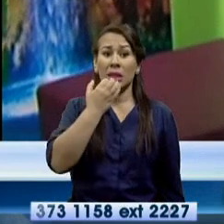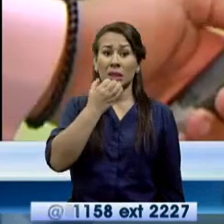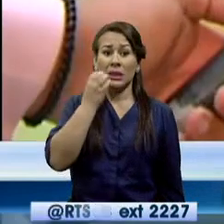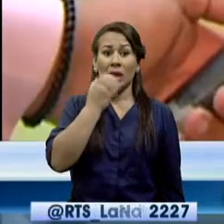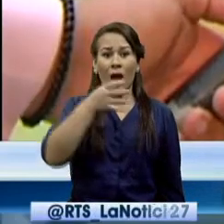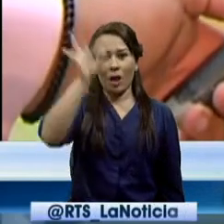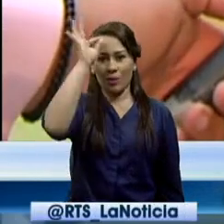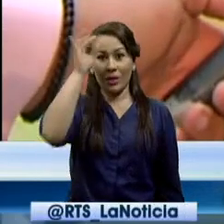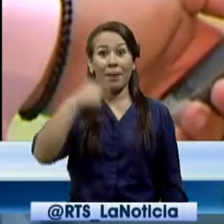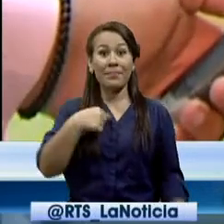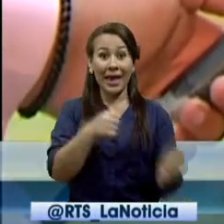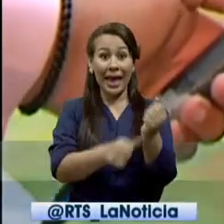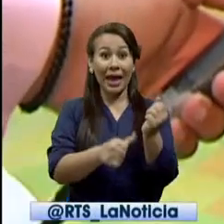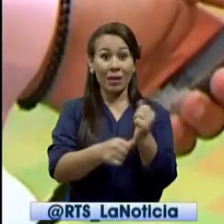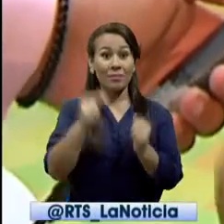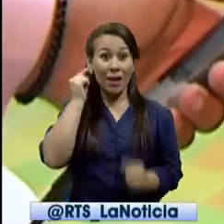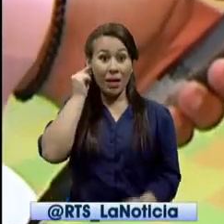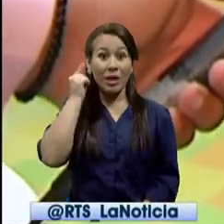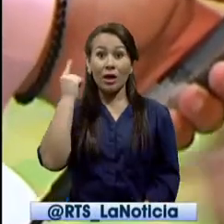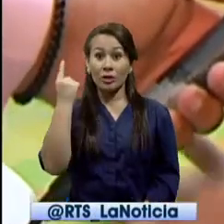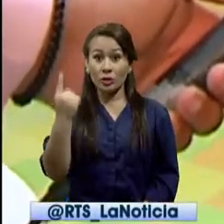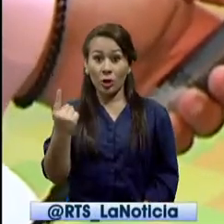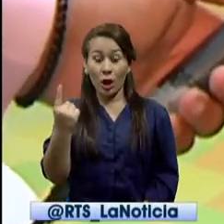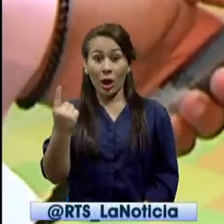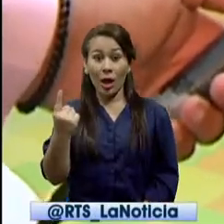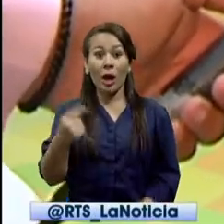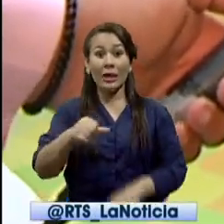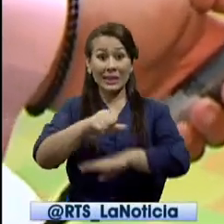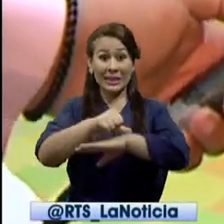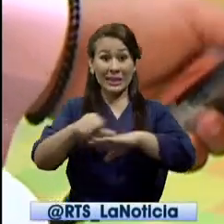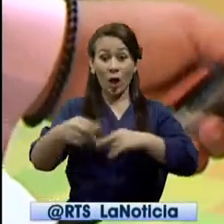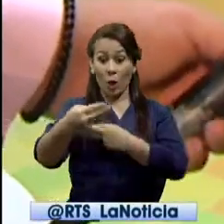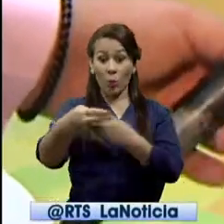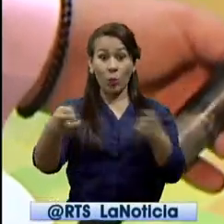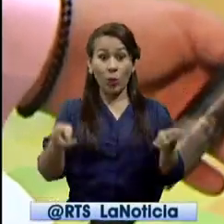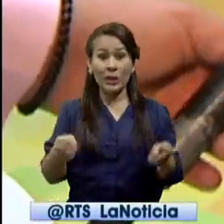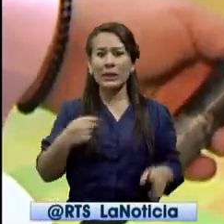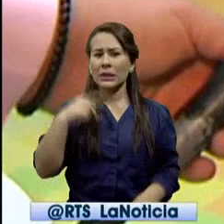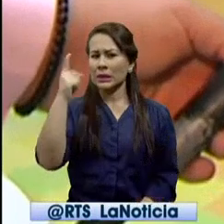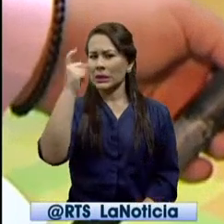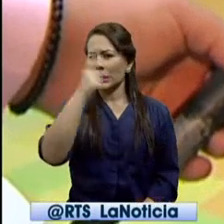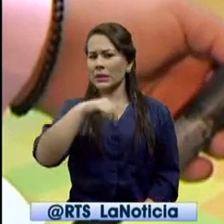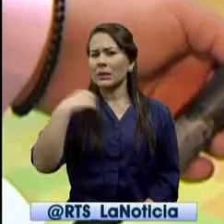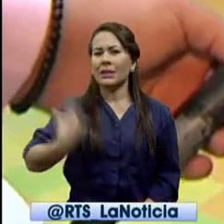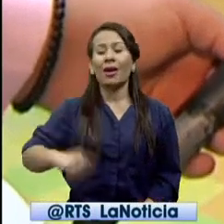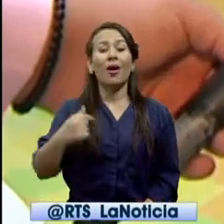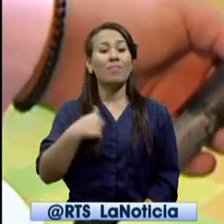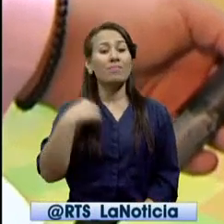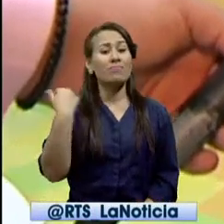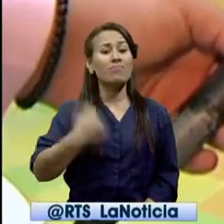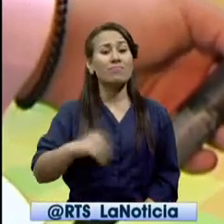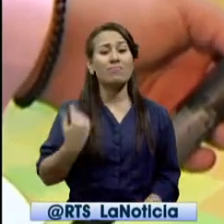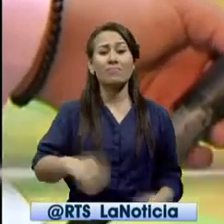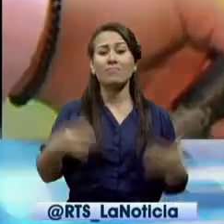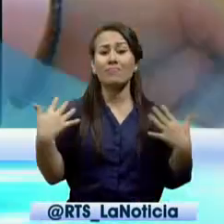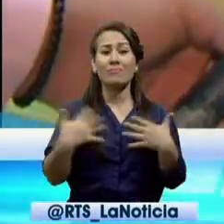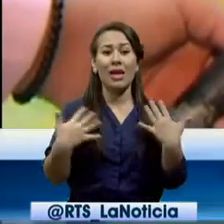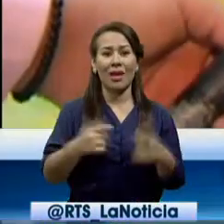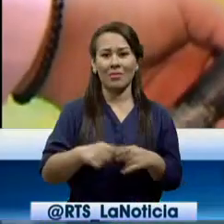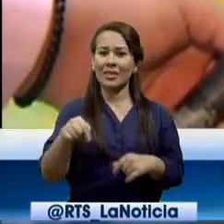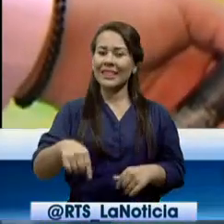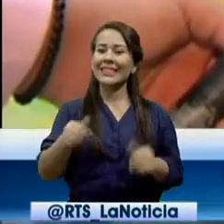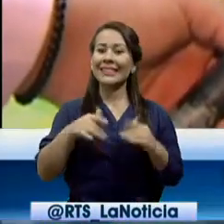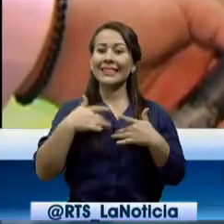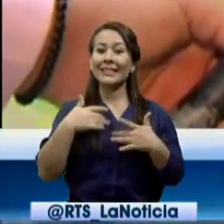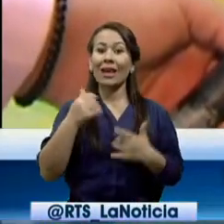Yo he visto a mis hermanas dando luz solas en un quirófano, entonces eso me aterraba, me daba miedo, pero ahorita no me siento